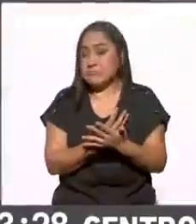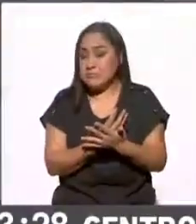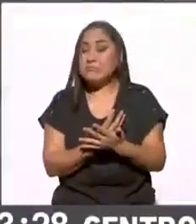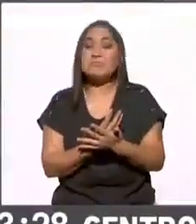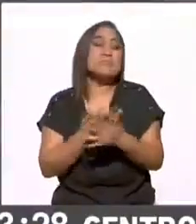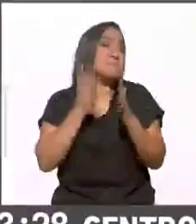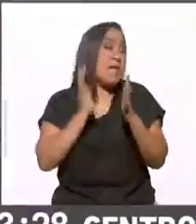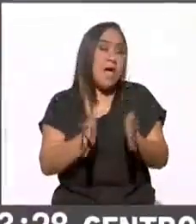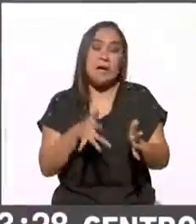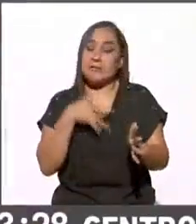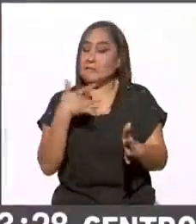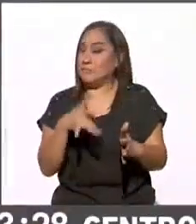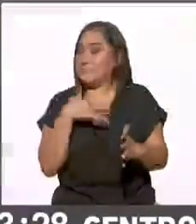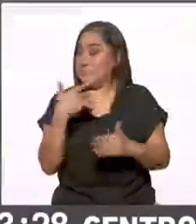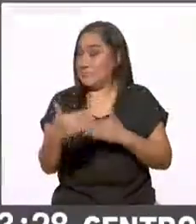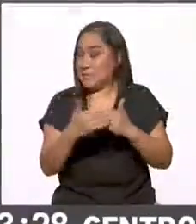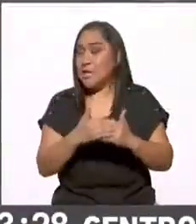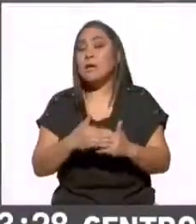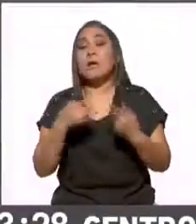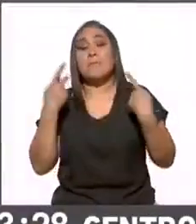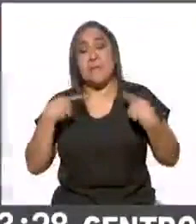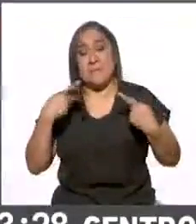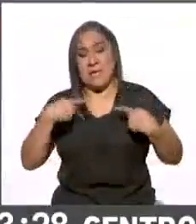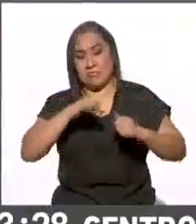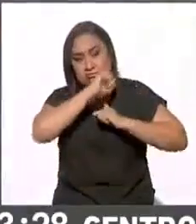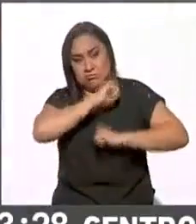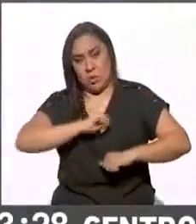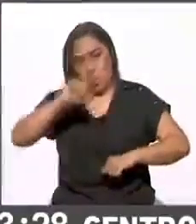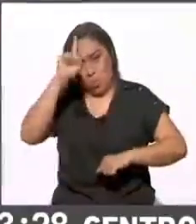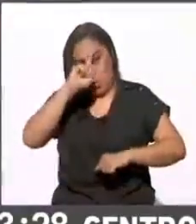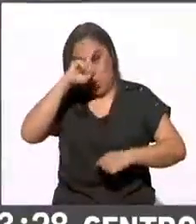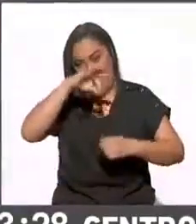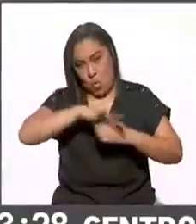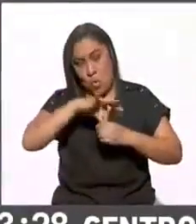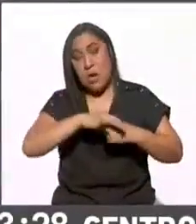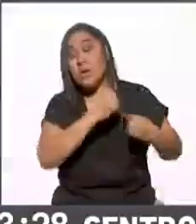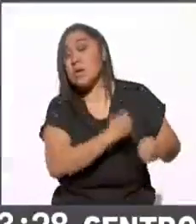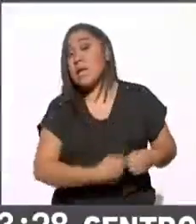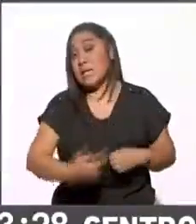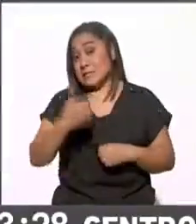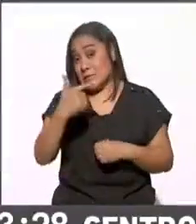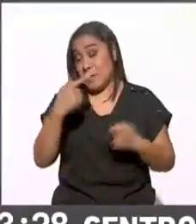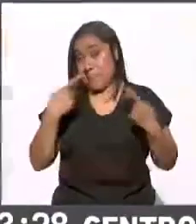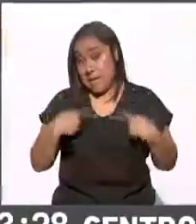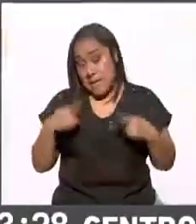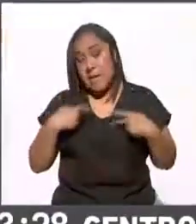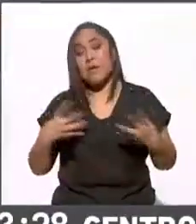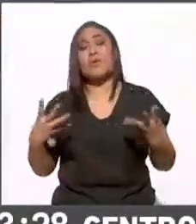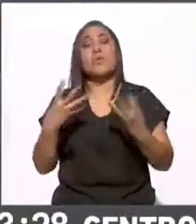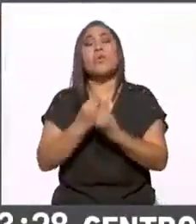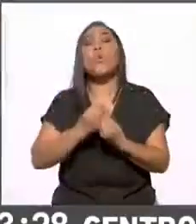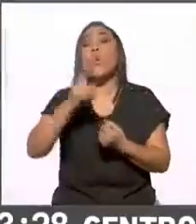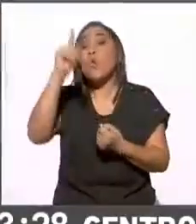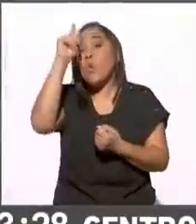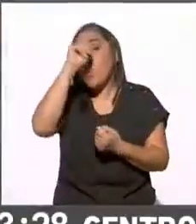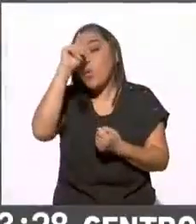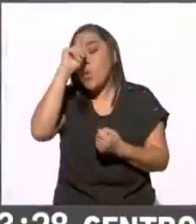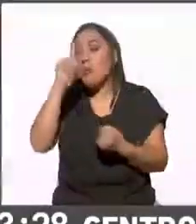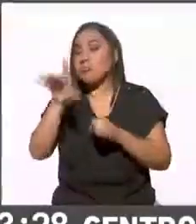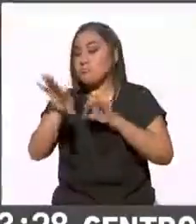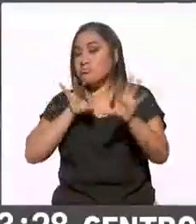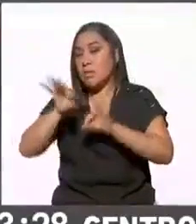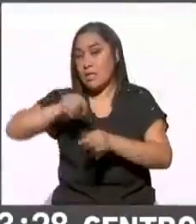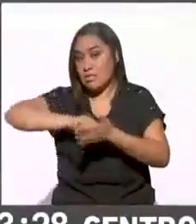momento los consejeros electorales, los siete consejeros electorales, junto con el Consejo Técnico que